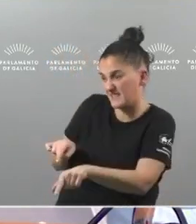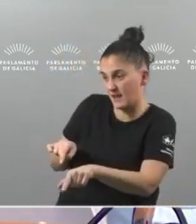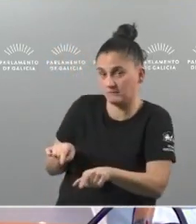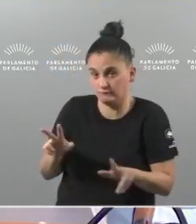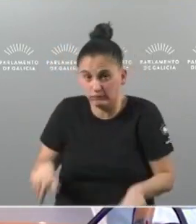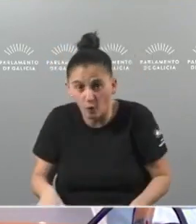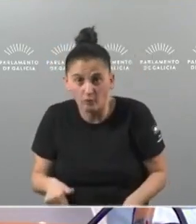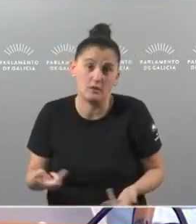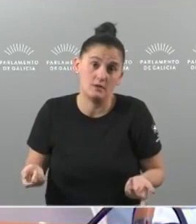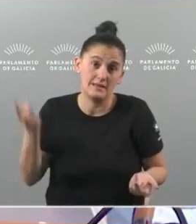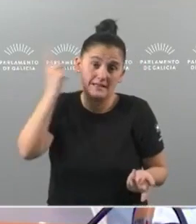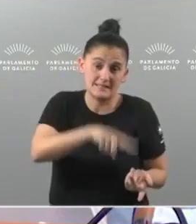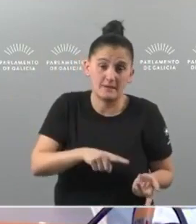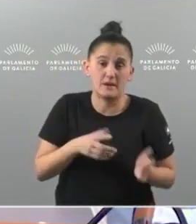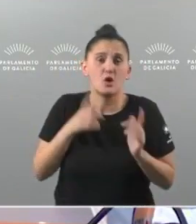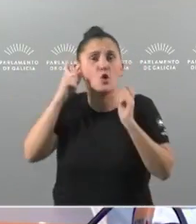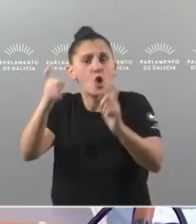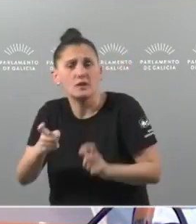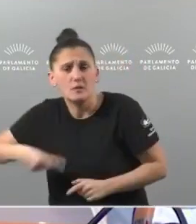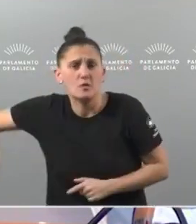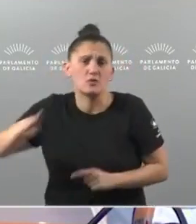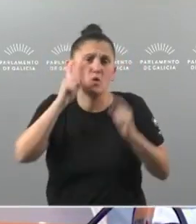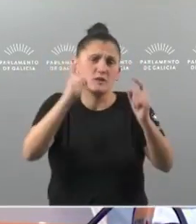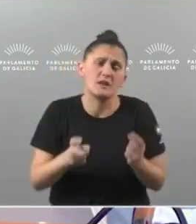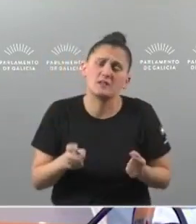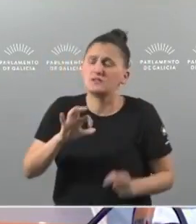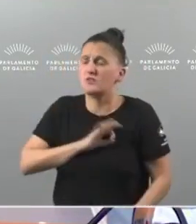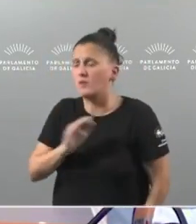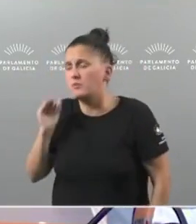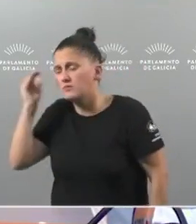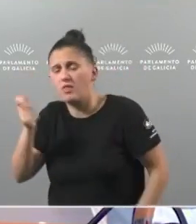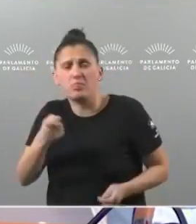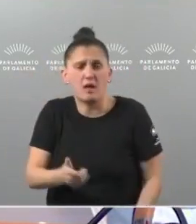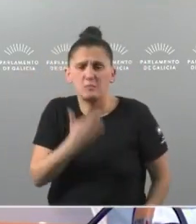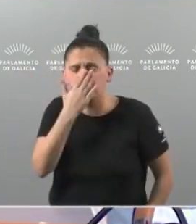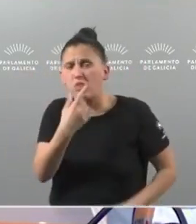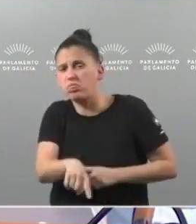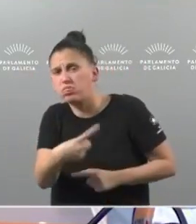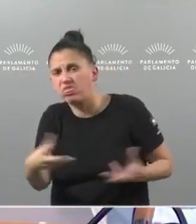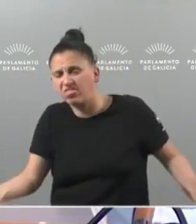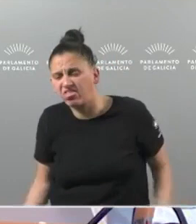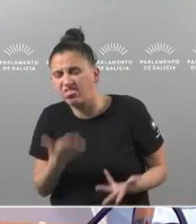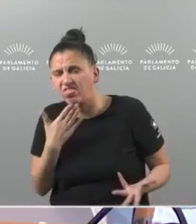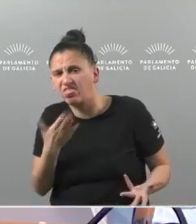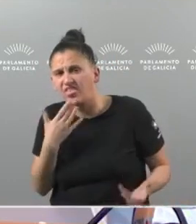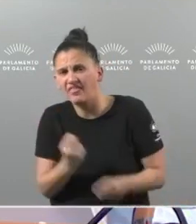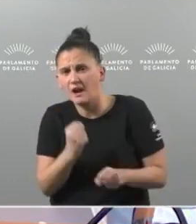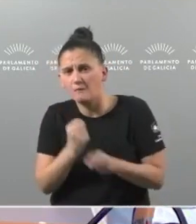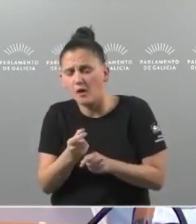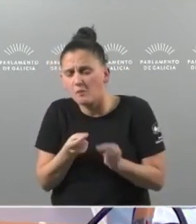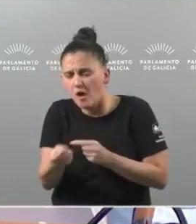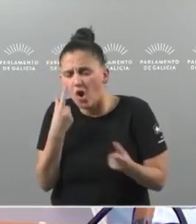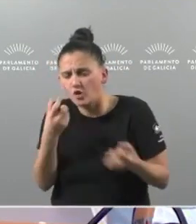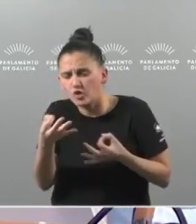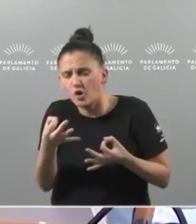Polo tanto, non intenten vostedes, señora Pontón, ridiculizar o traballo porque está perfectamente medido